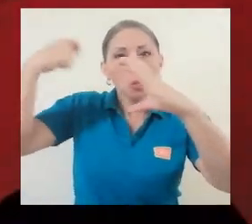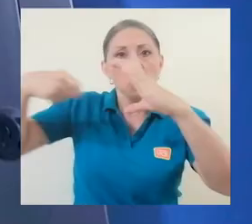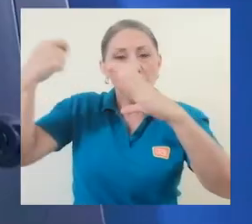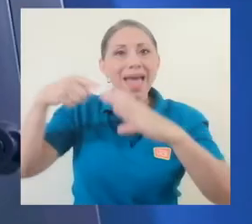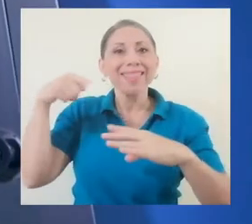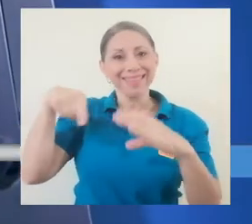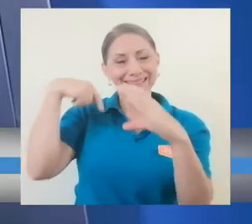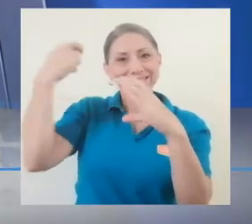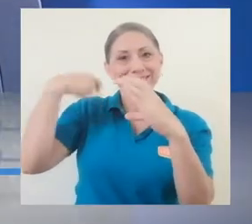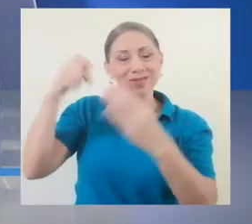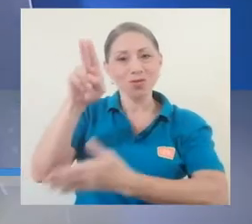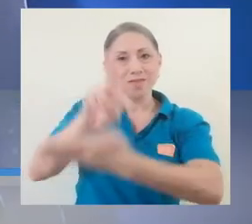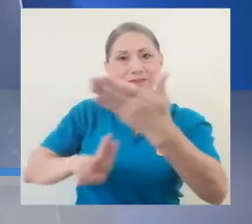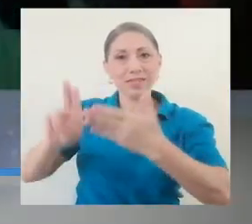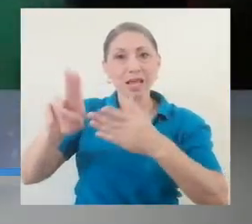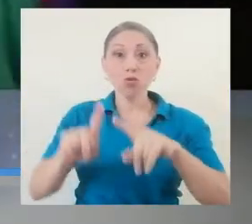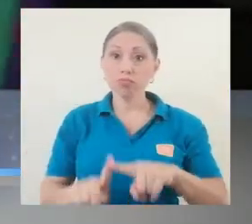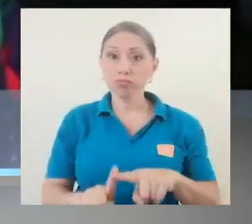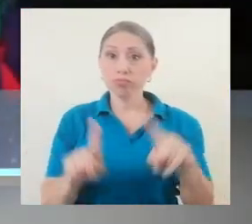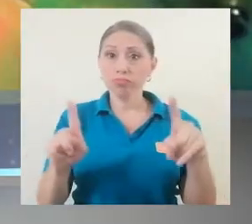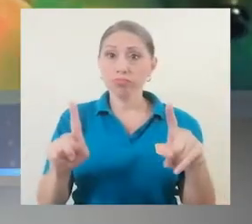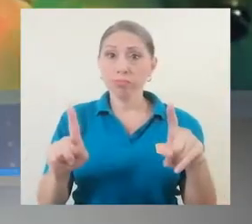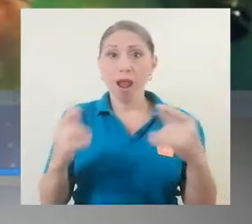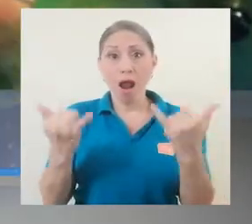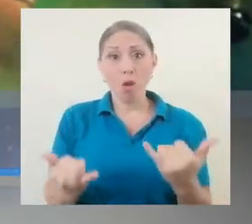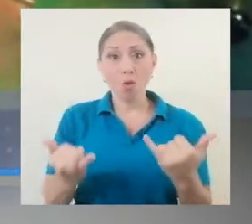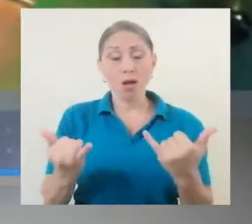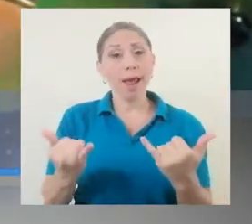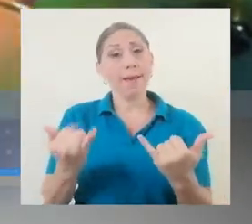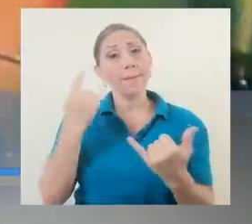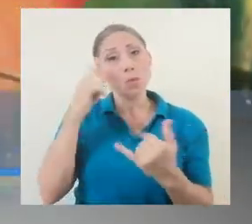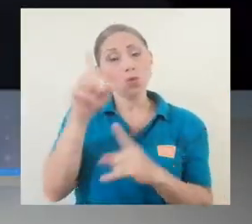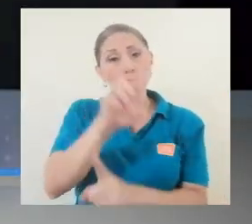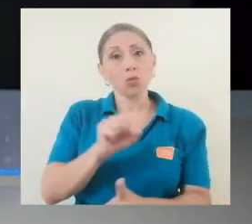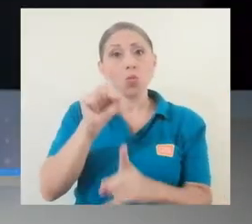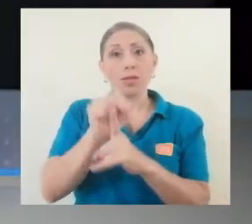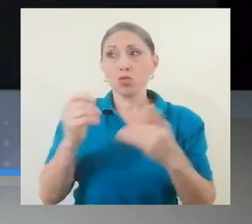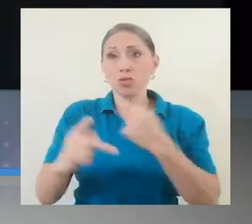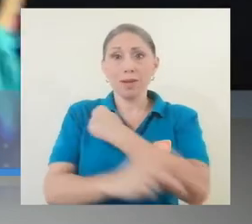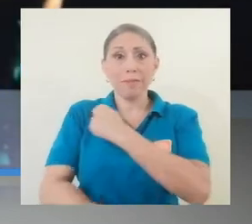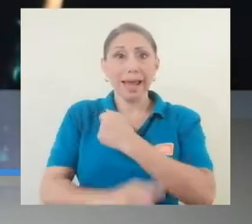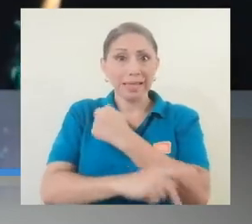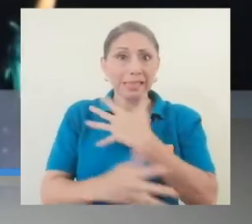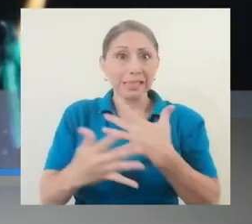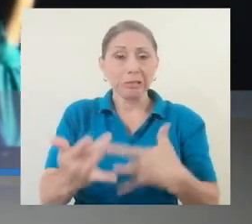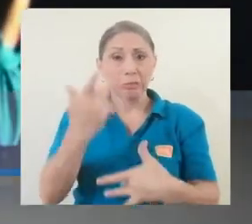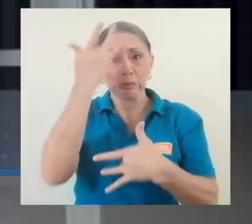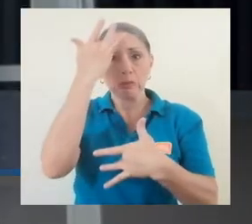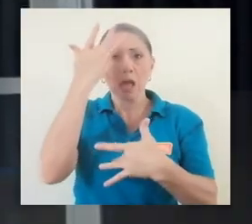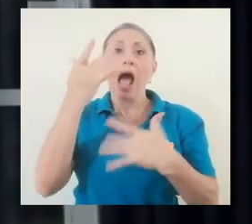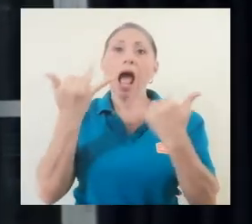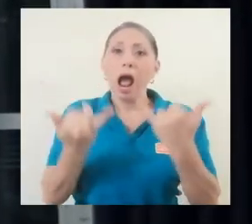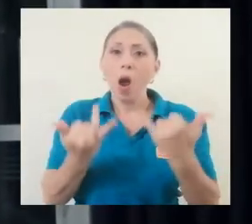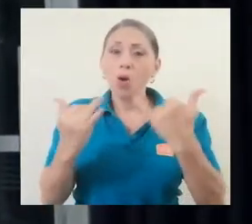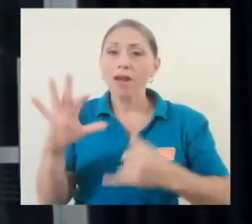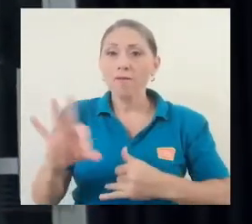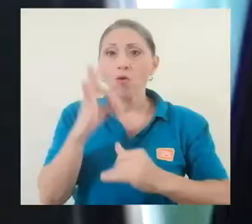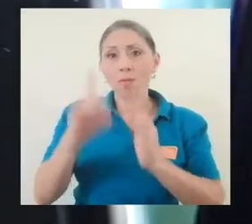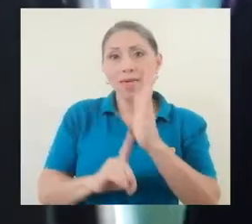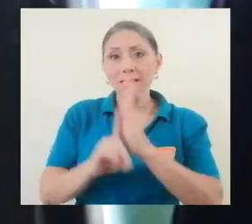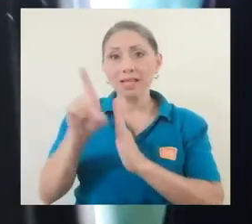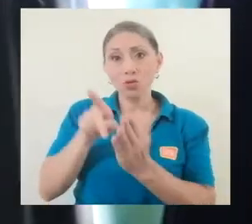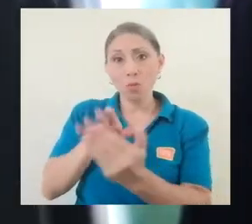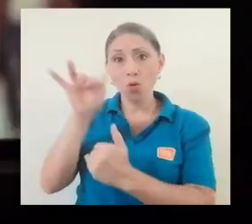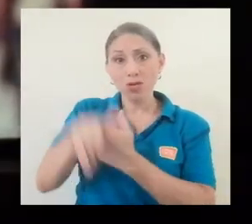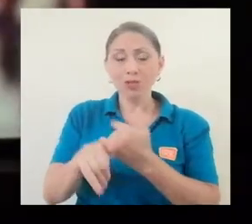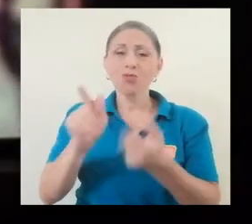parte del cine universitario. Sin embargo, debido a la situación que vive el país, la forma en que se desarrolla este proyecto